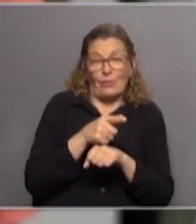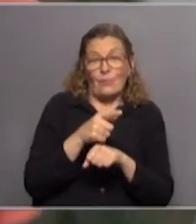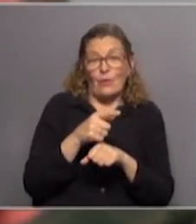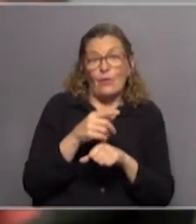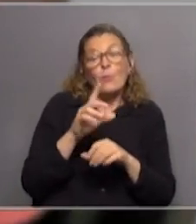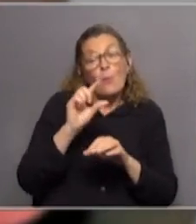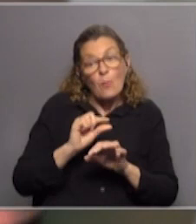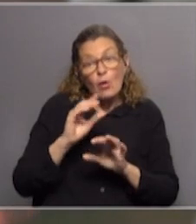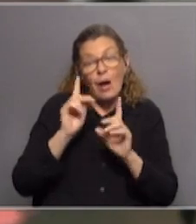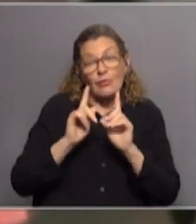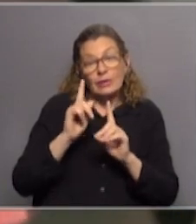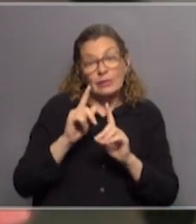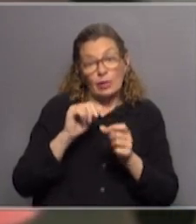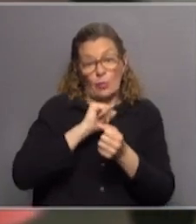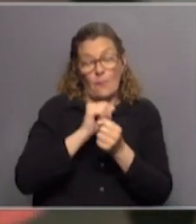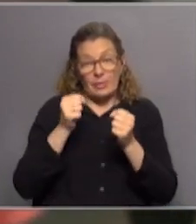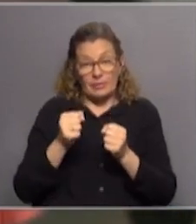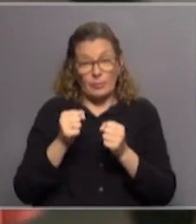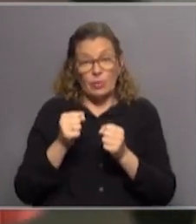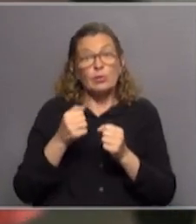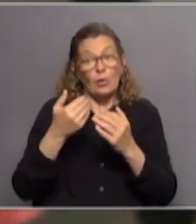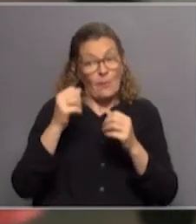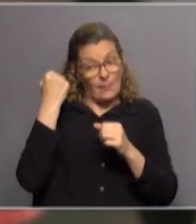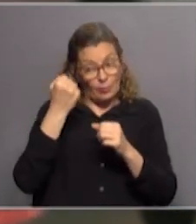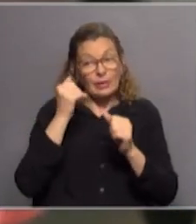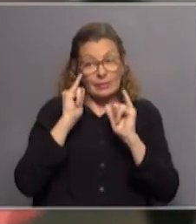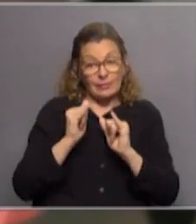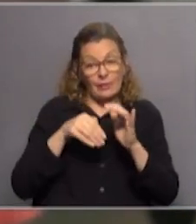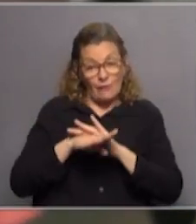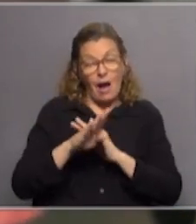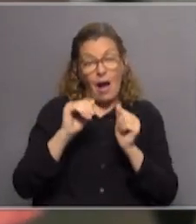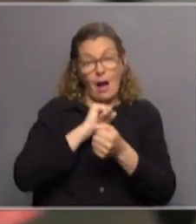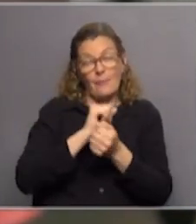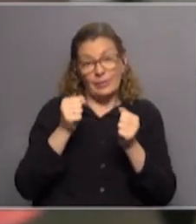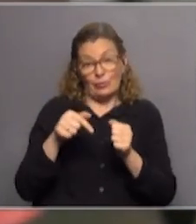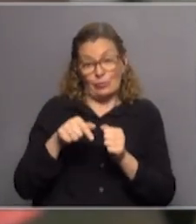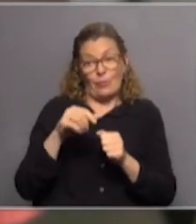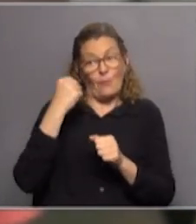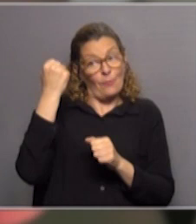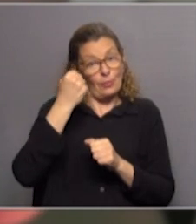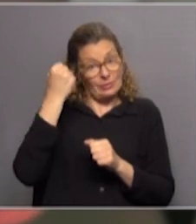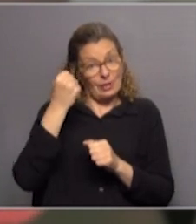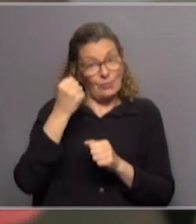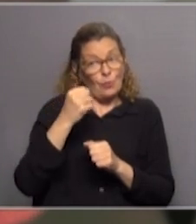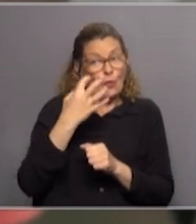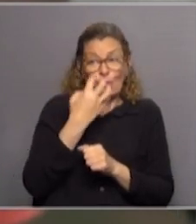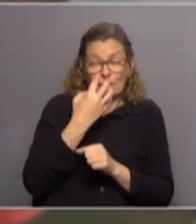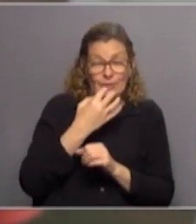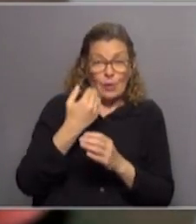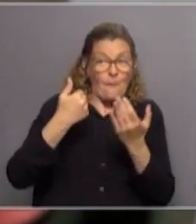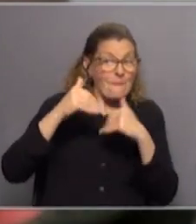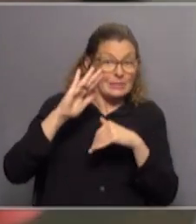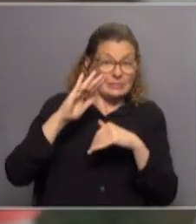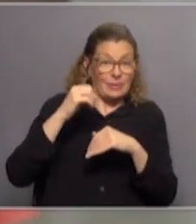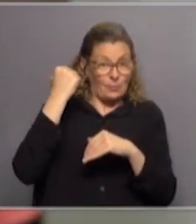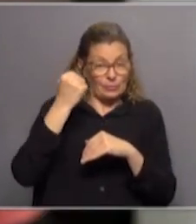delitos leves no llevan a la prisión y los delitos graves sí. Entonces, estos son delitos graves, no solo graves, son gravísimos, son los más graves